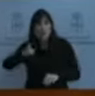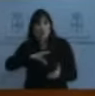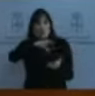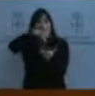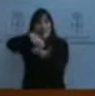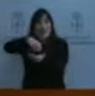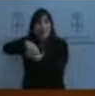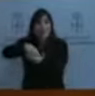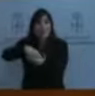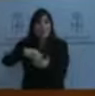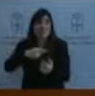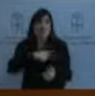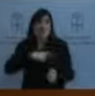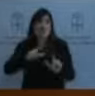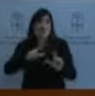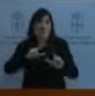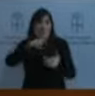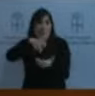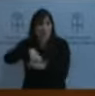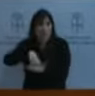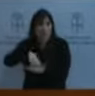en muchas localidades, en muchos pueblos.